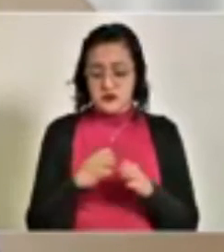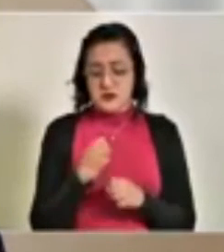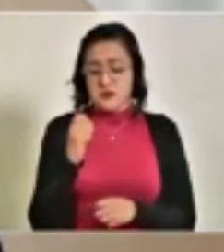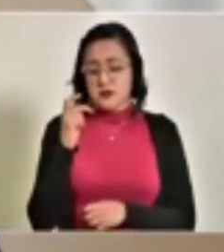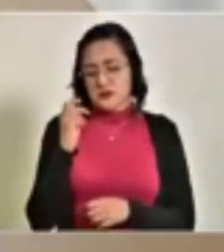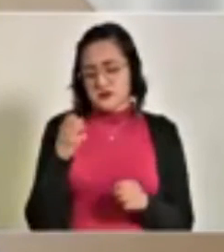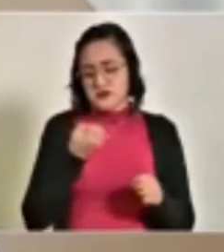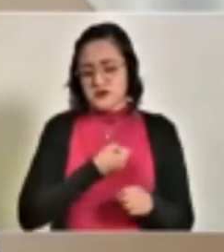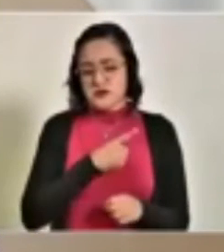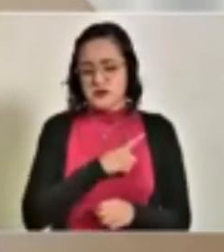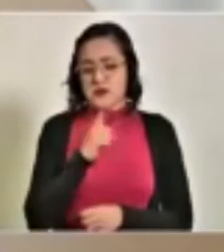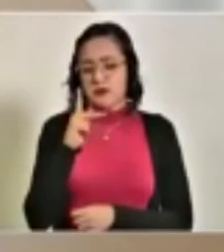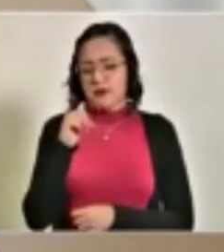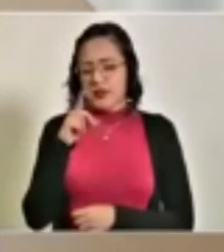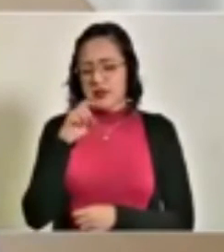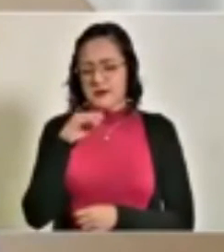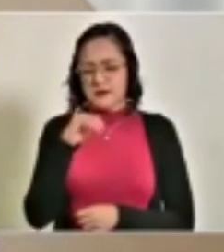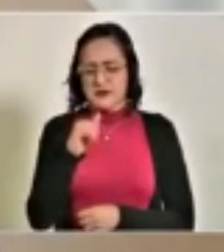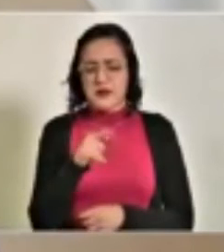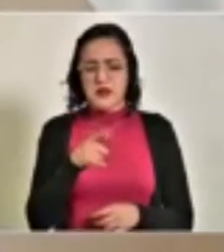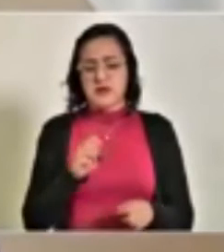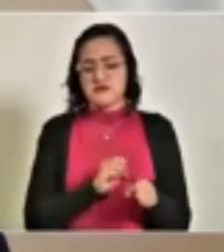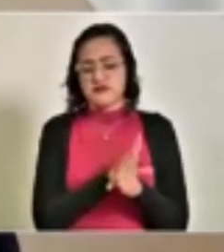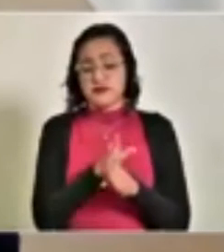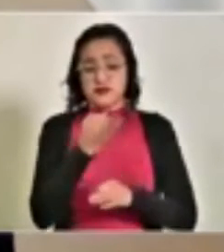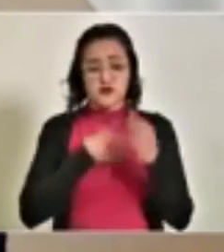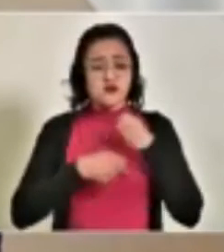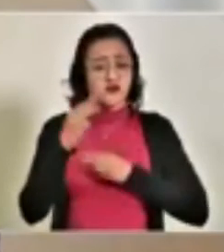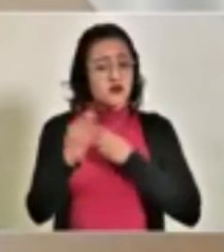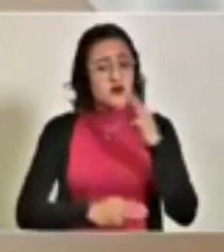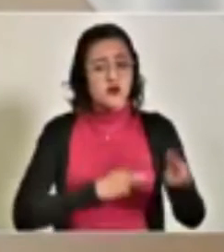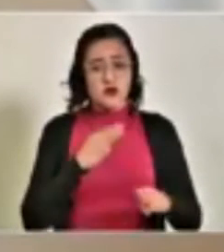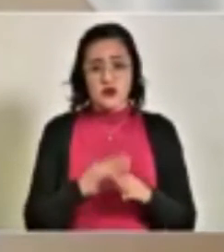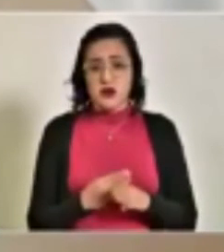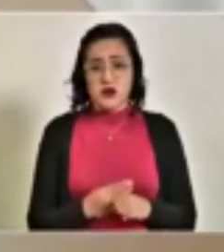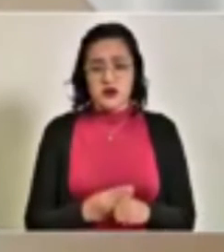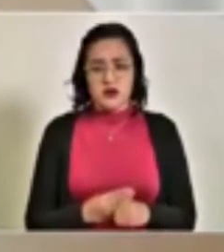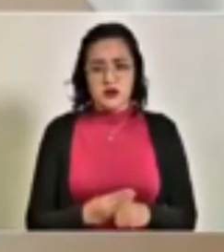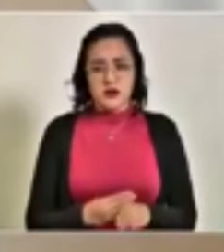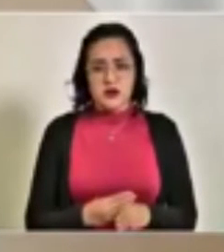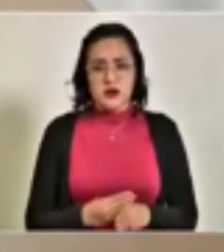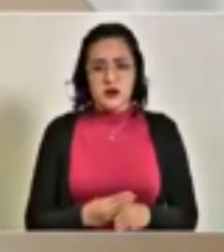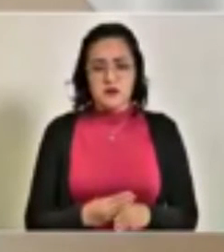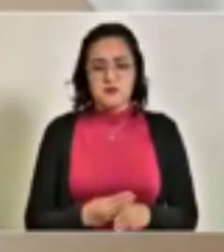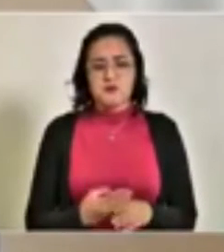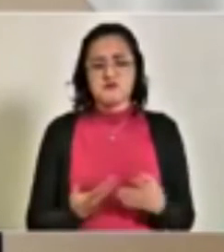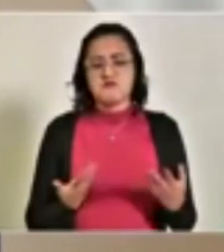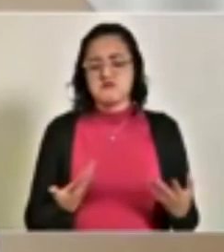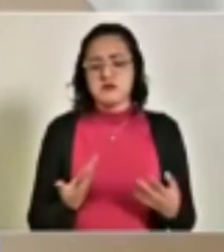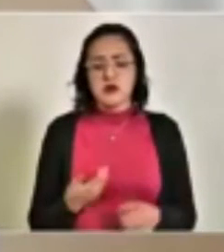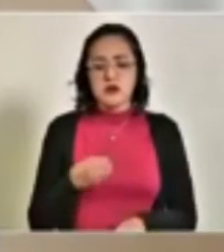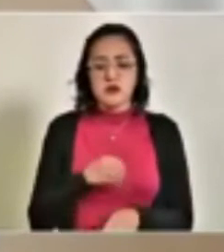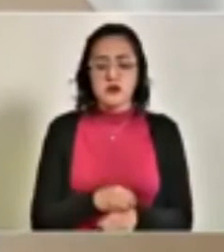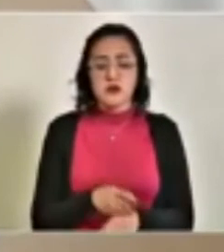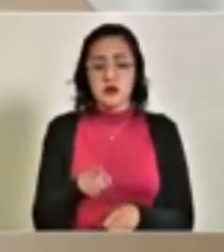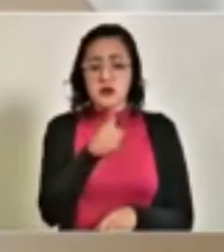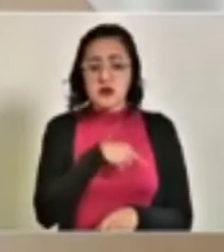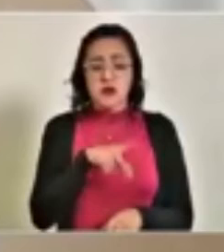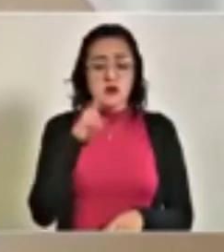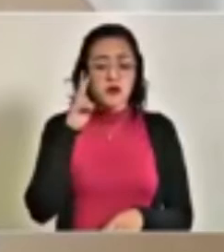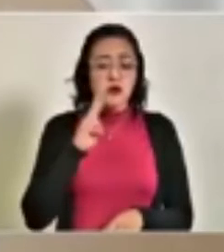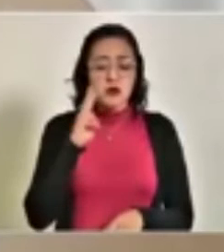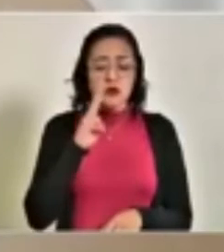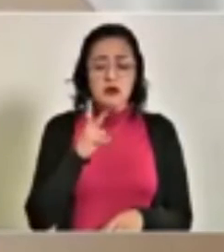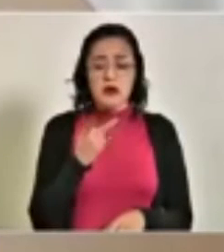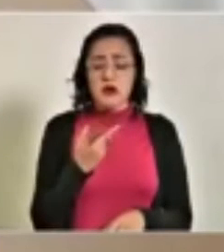coronavirus en el mundo puso a prueba a los gobiernos, a la